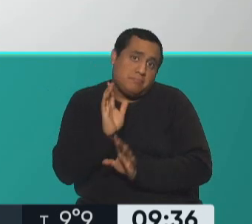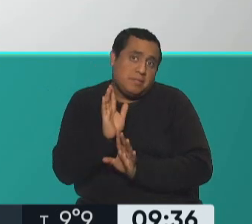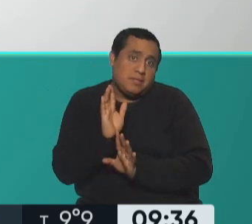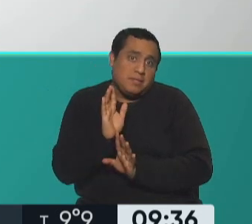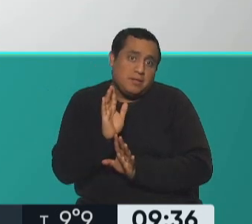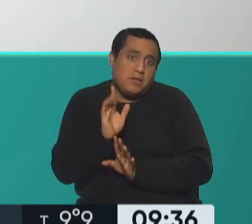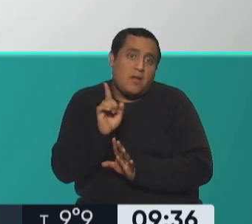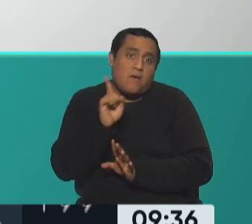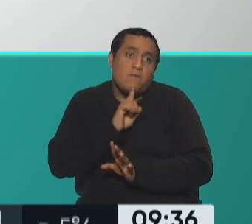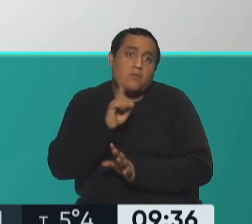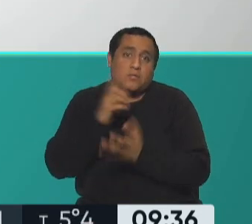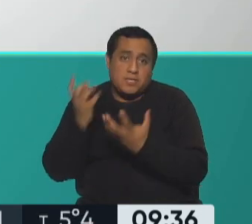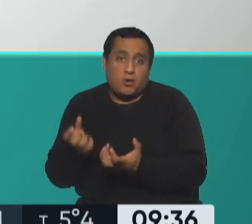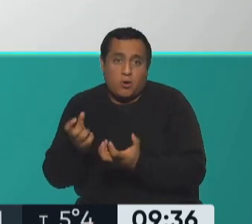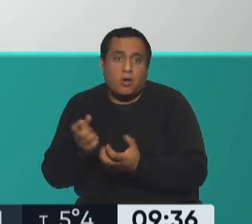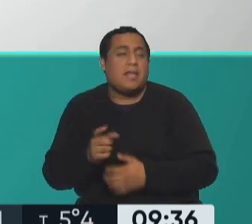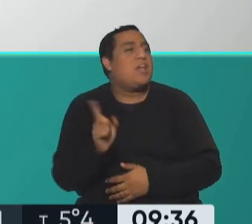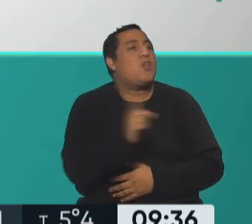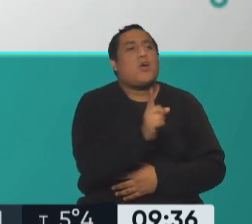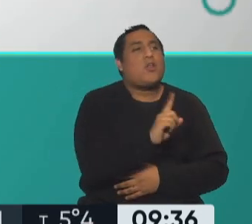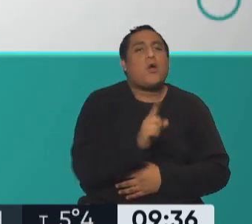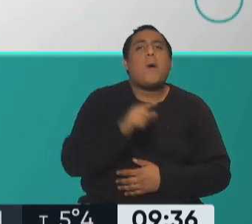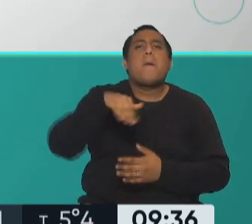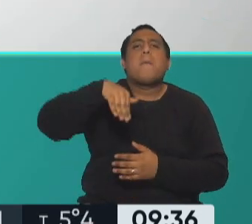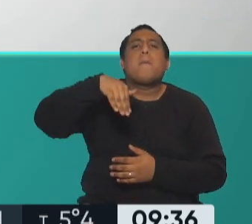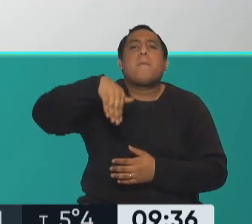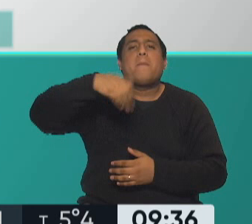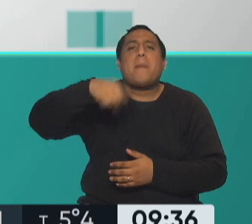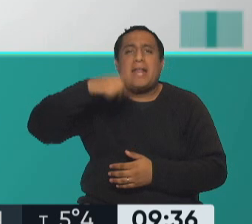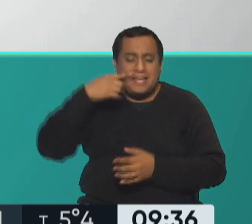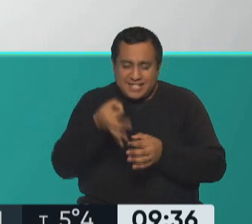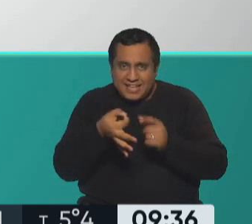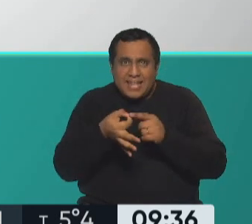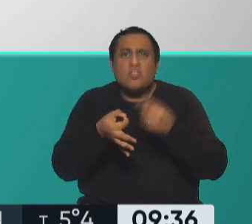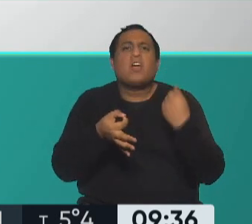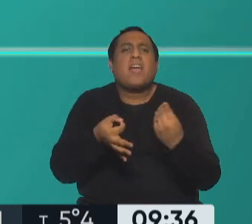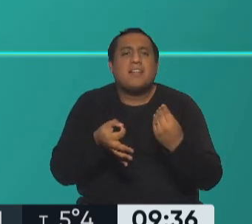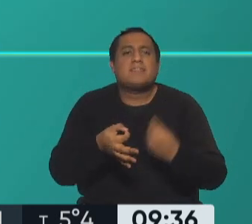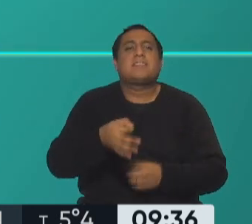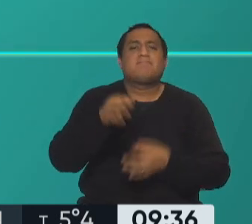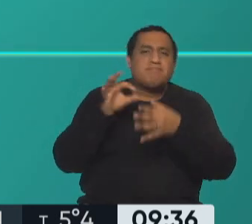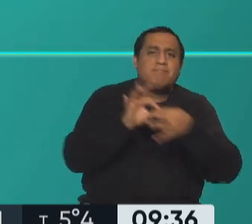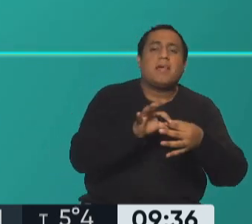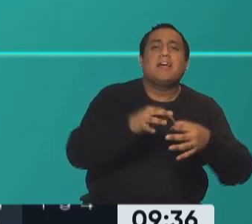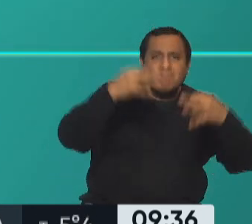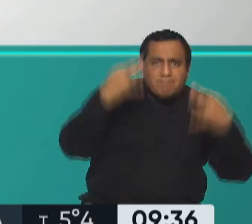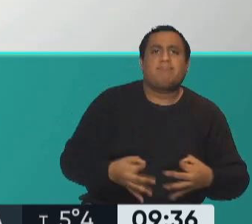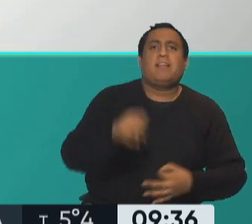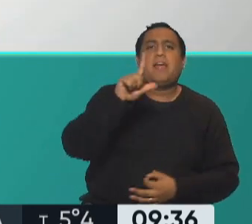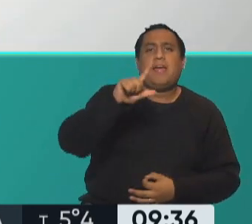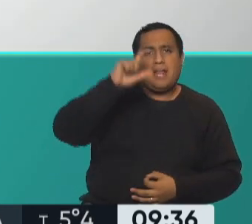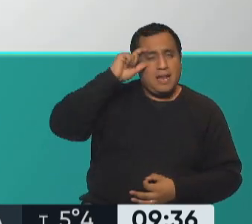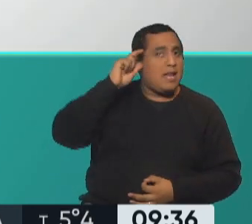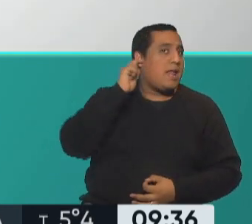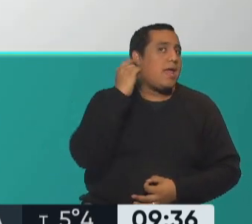maní es una legumbre. Es un mito. Mirá, mirá. Mirá, el maní es una legumbre. El maní es una